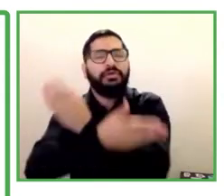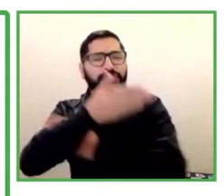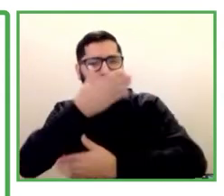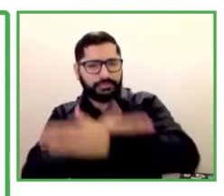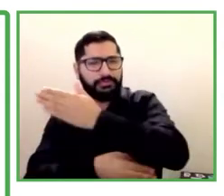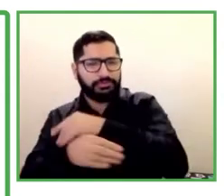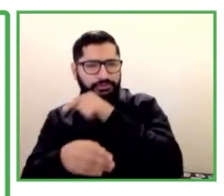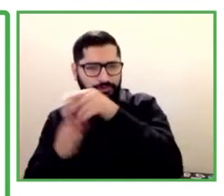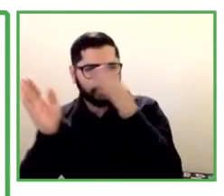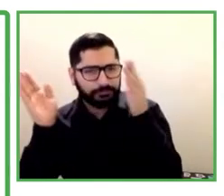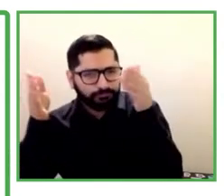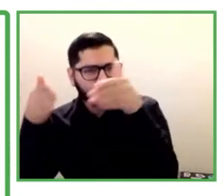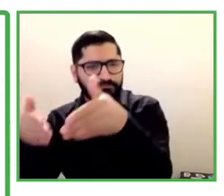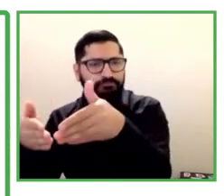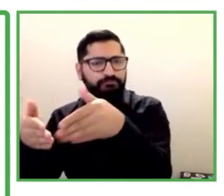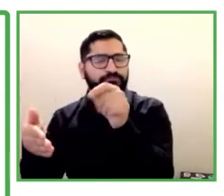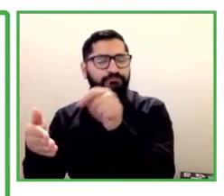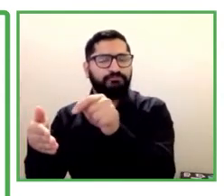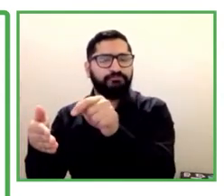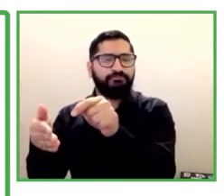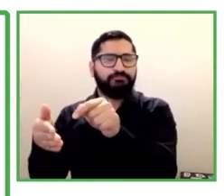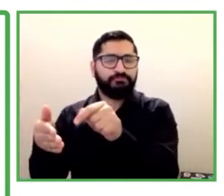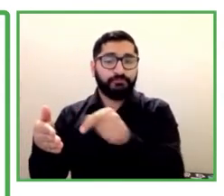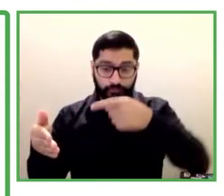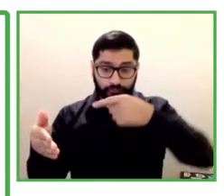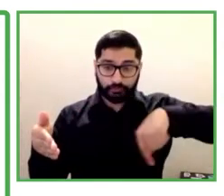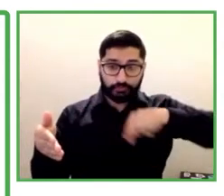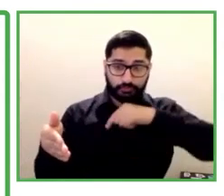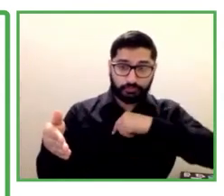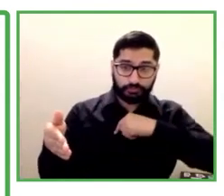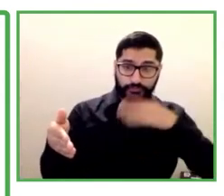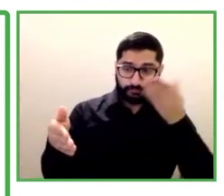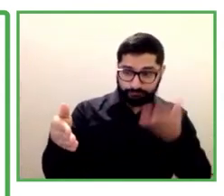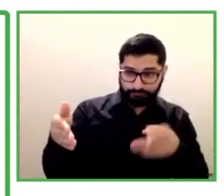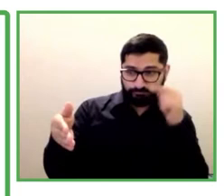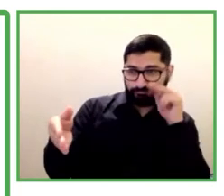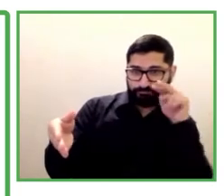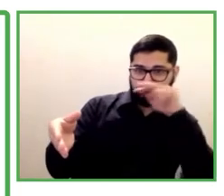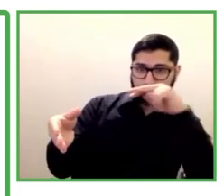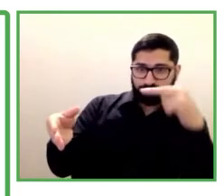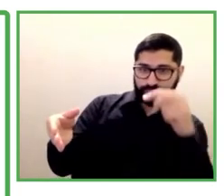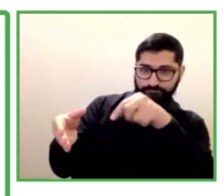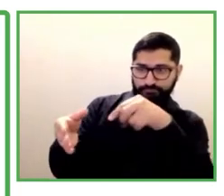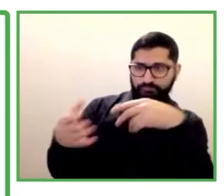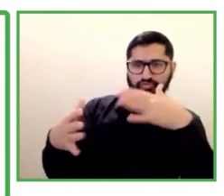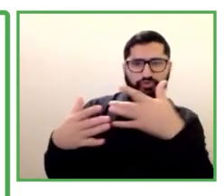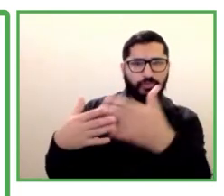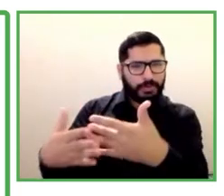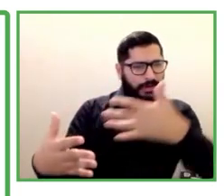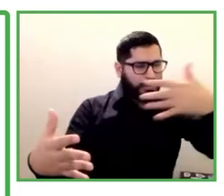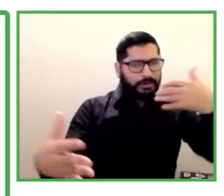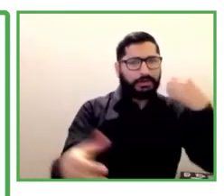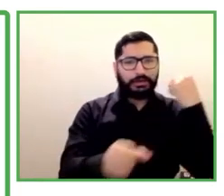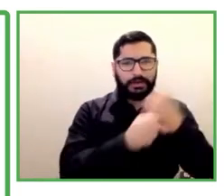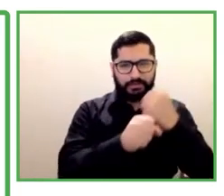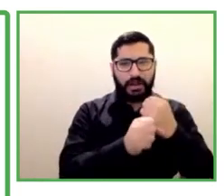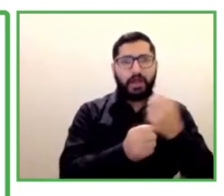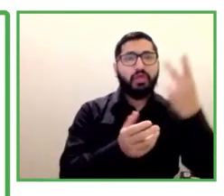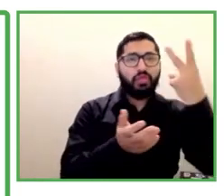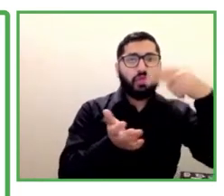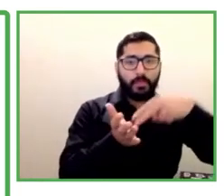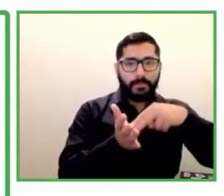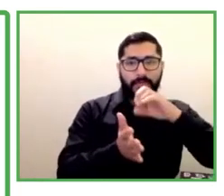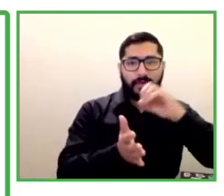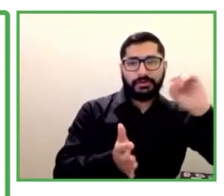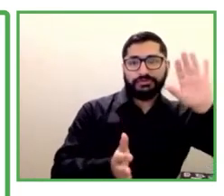Hemos estado presentes desde 2005 y nuestro abordaje principal es la inclusión. En tres